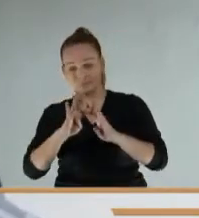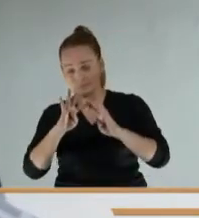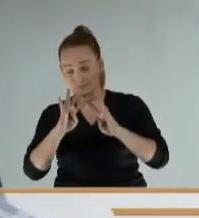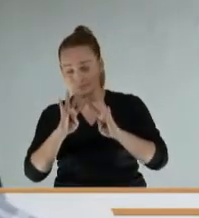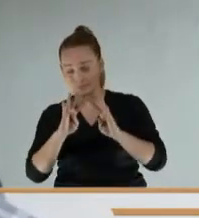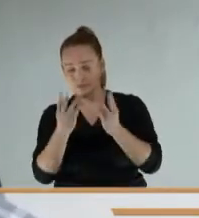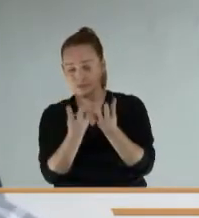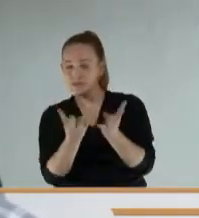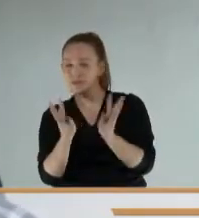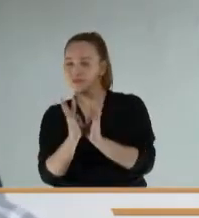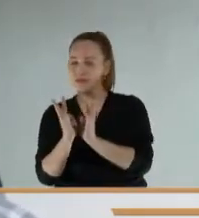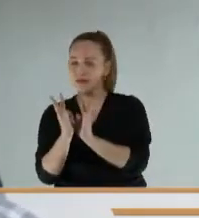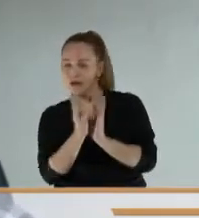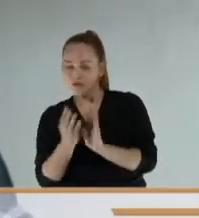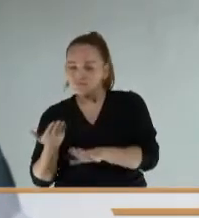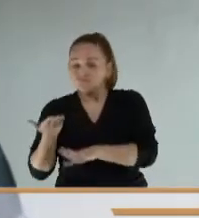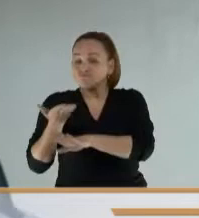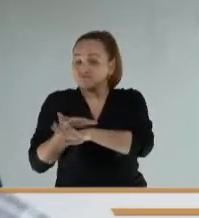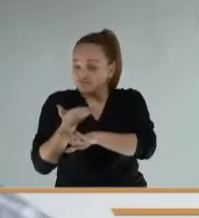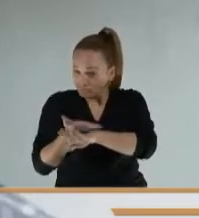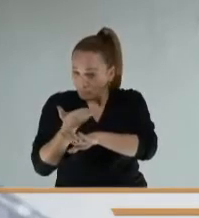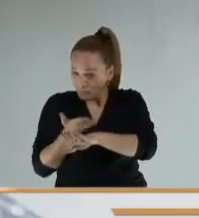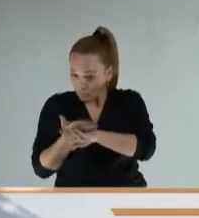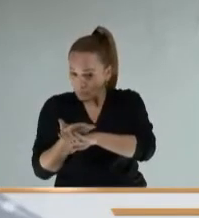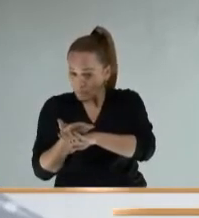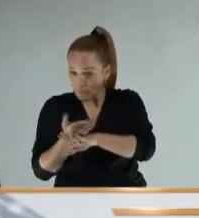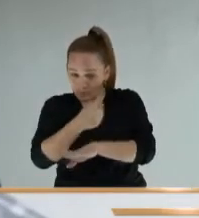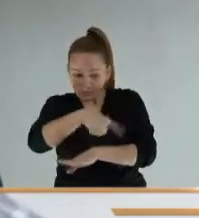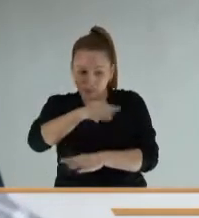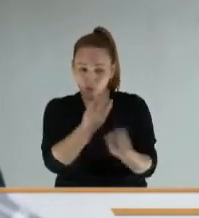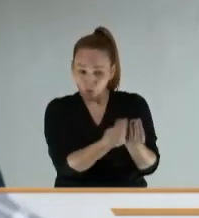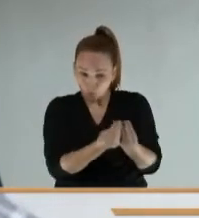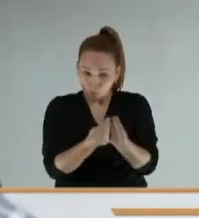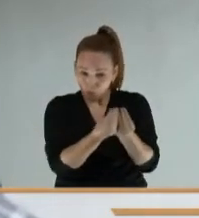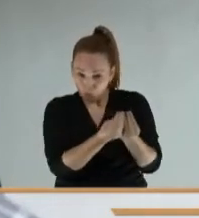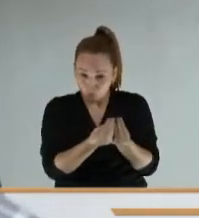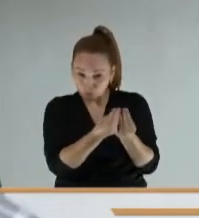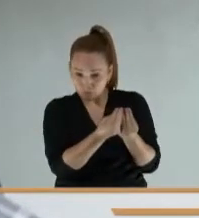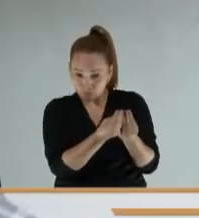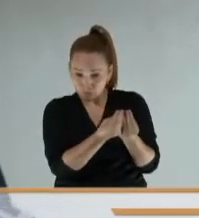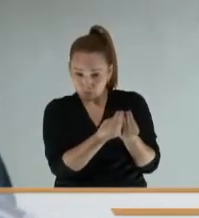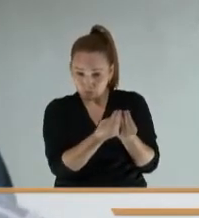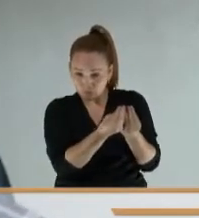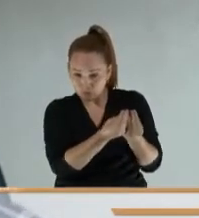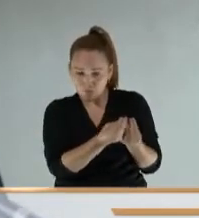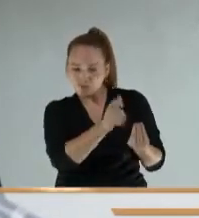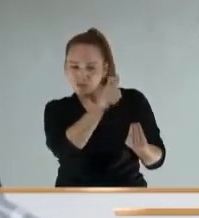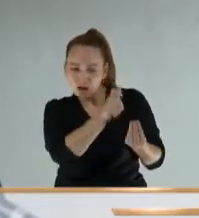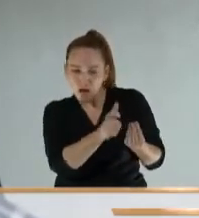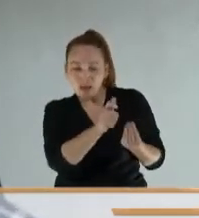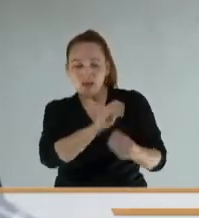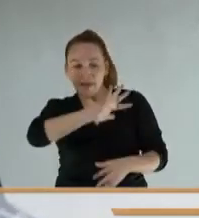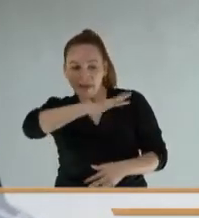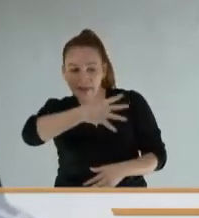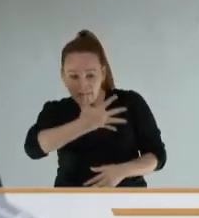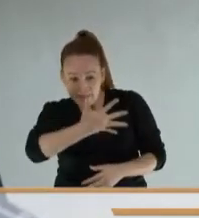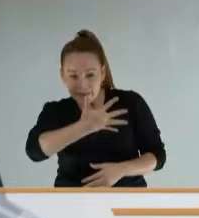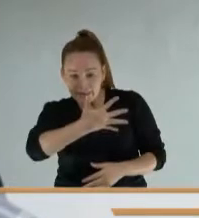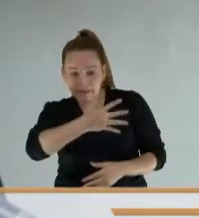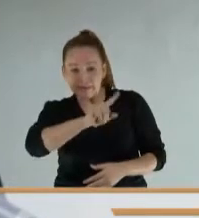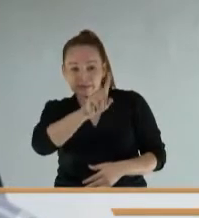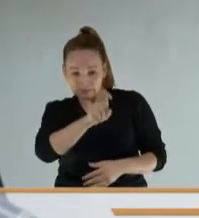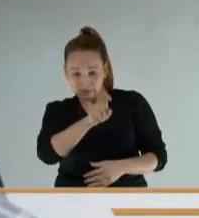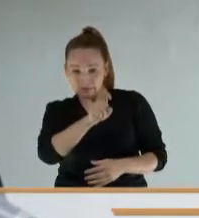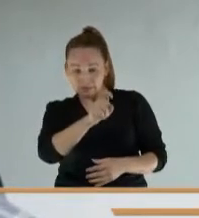para que los concejales de los municipios de quinta y sexta categoría pudieran contratar con el Estado